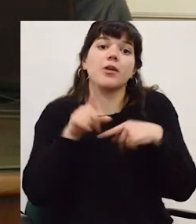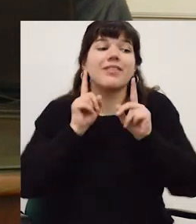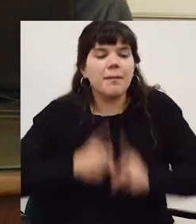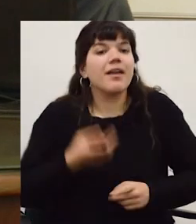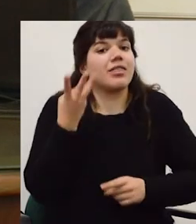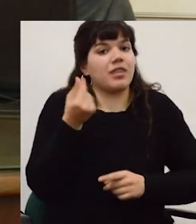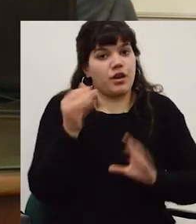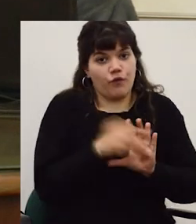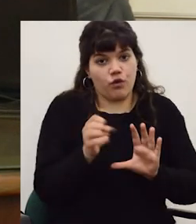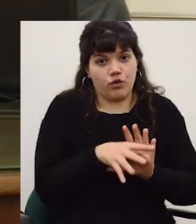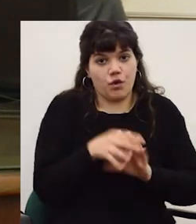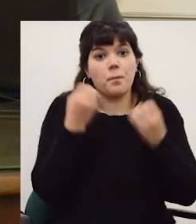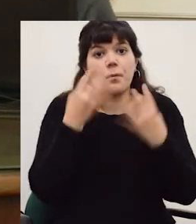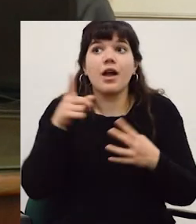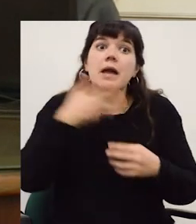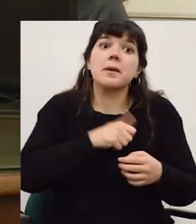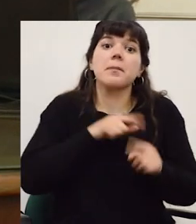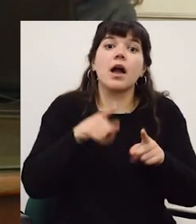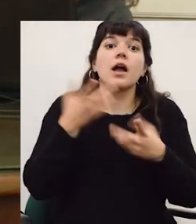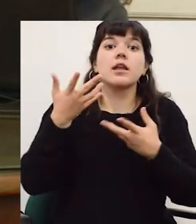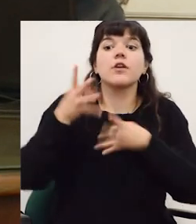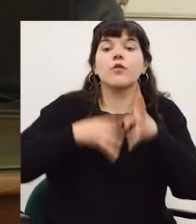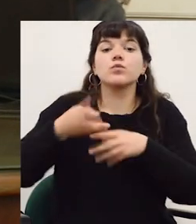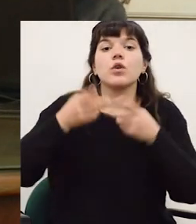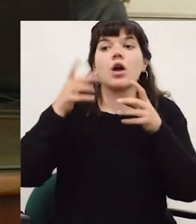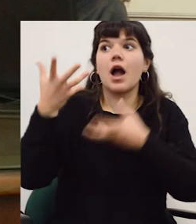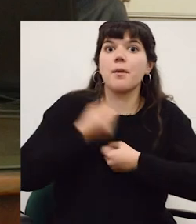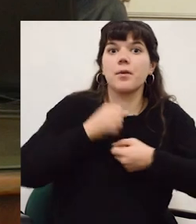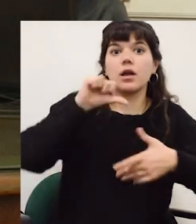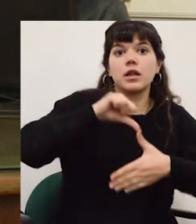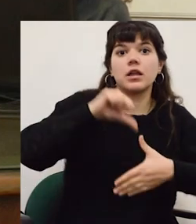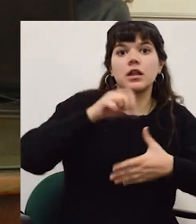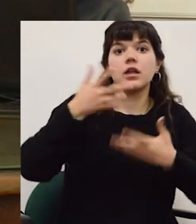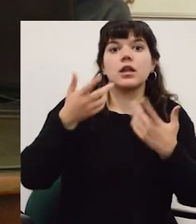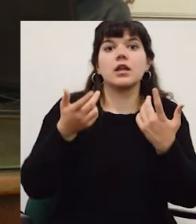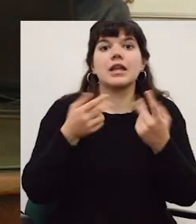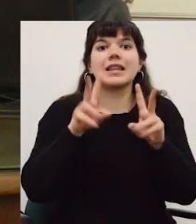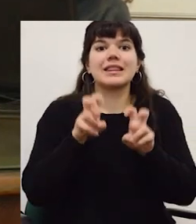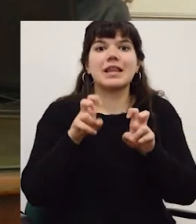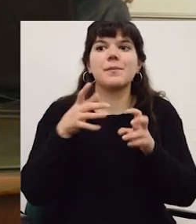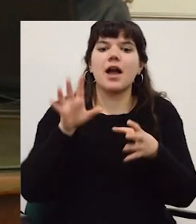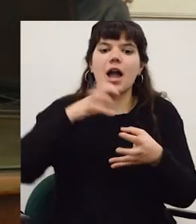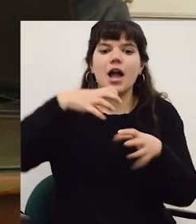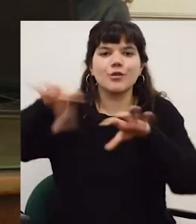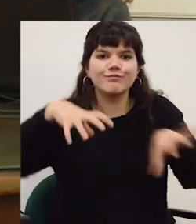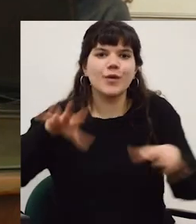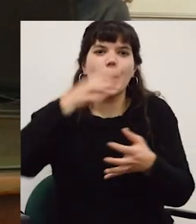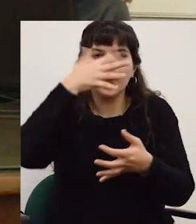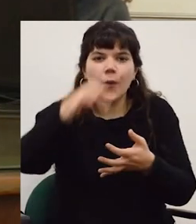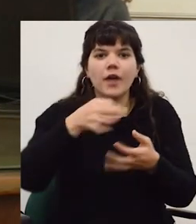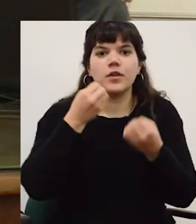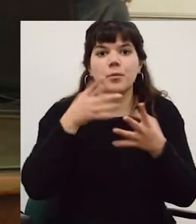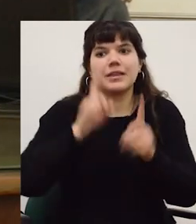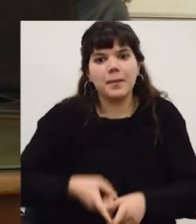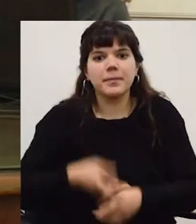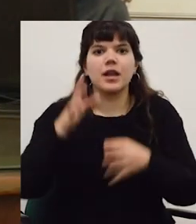es muy fuerte por el idioma pero también por el dinero porque ahí España funciona con Iberoamérica un poco como el mundo sajón